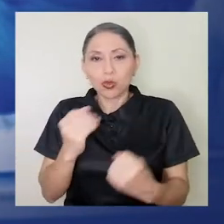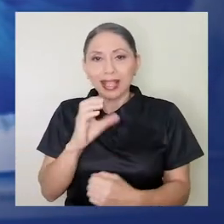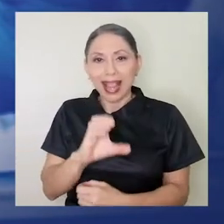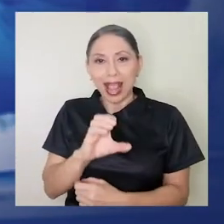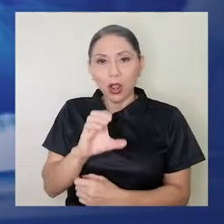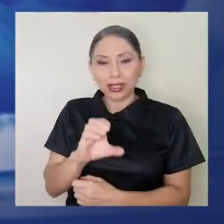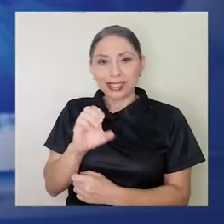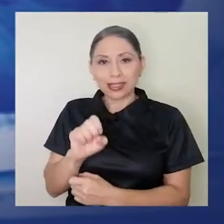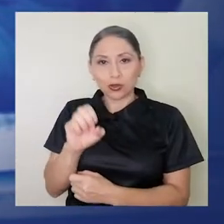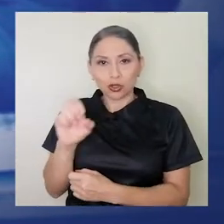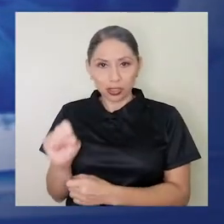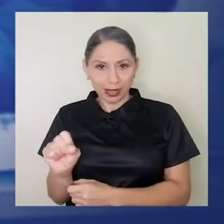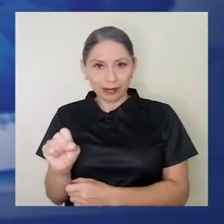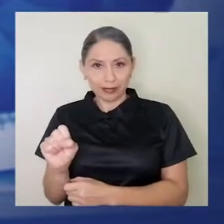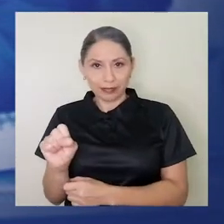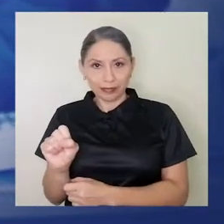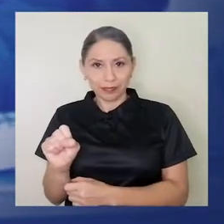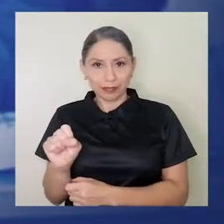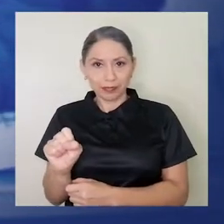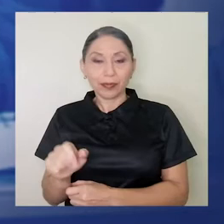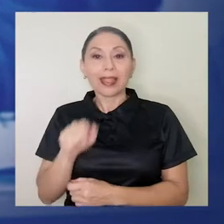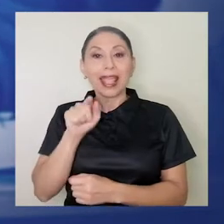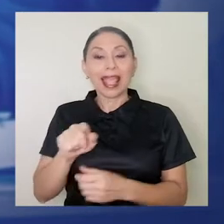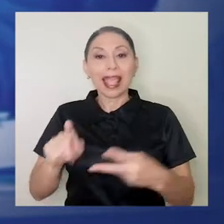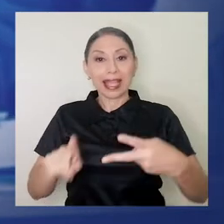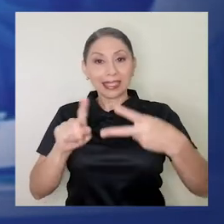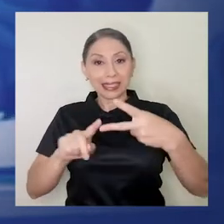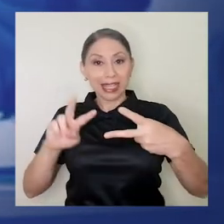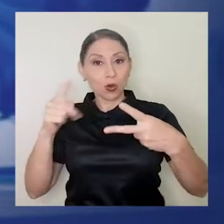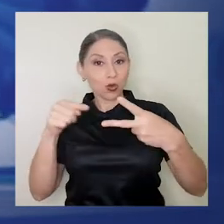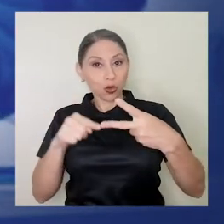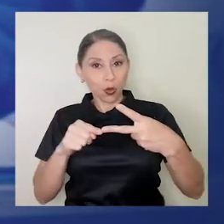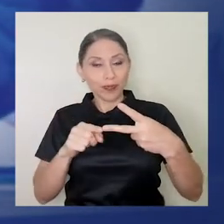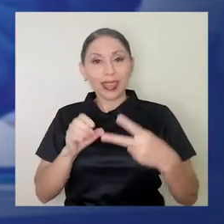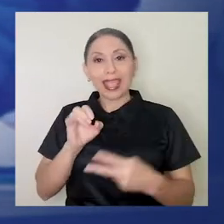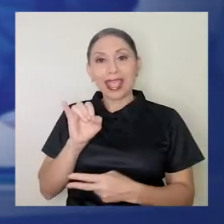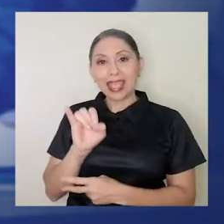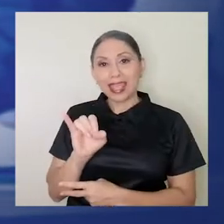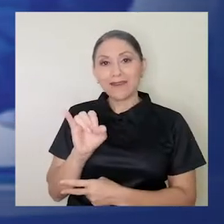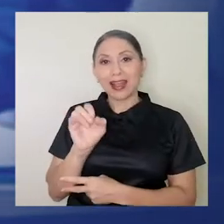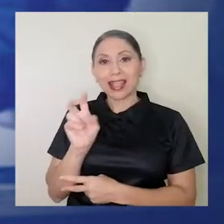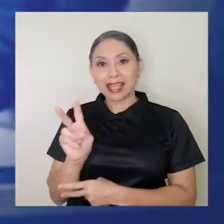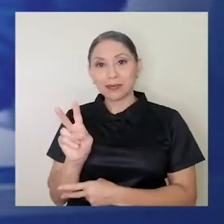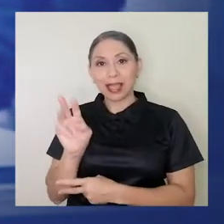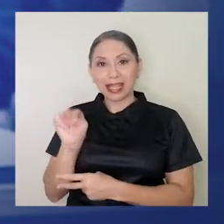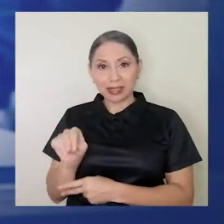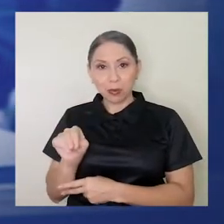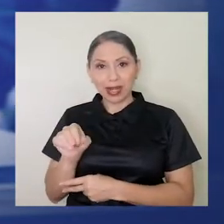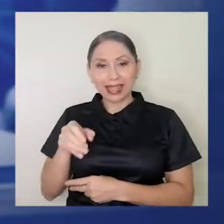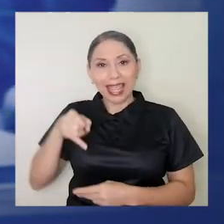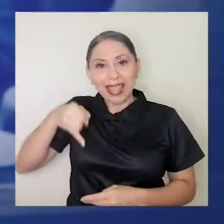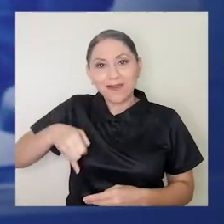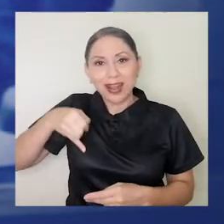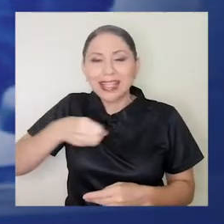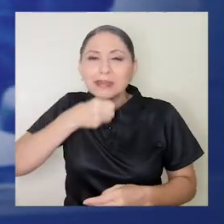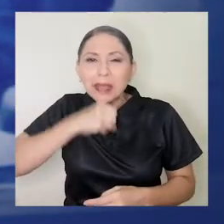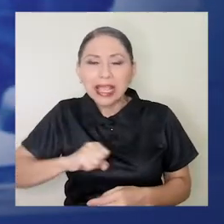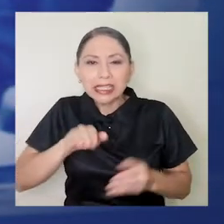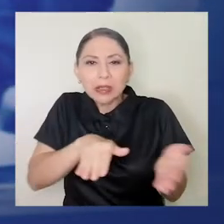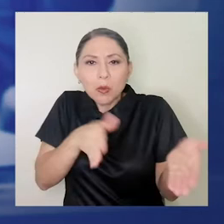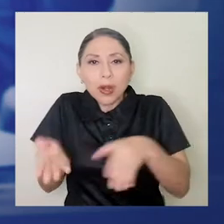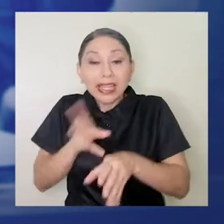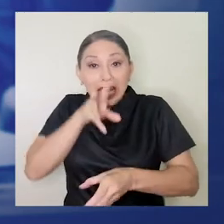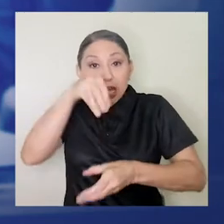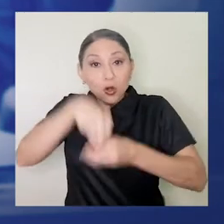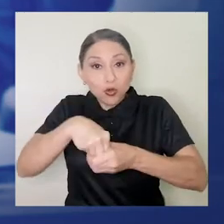de la Caja Costarricense de Seguro Social. El segundo es el de invalidez, vejez y muerte. Incluye el